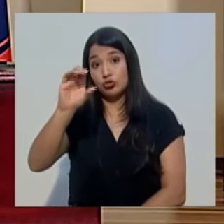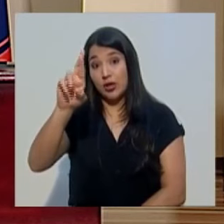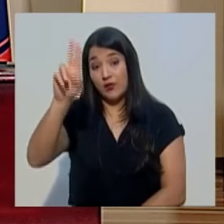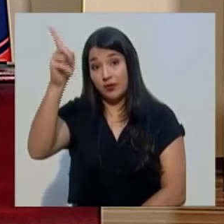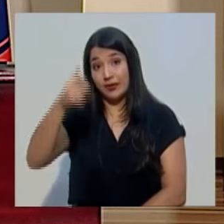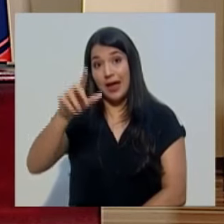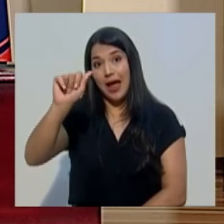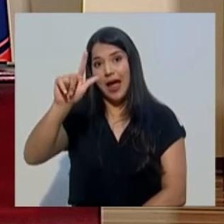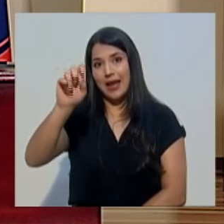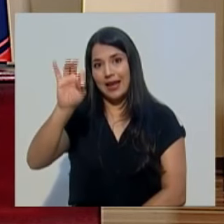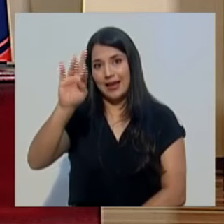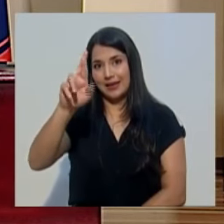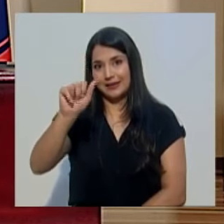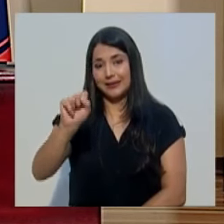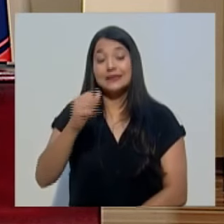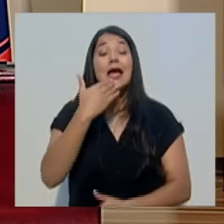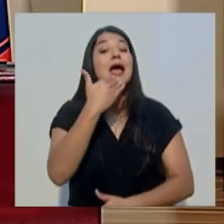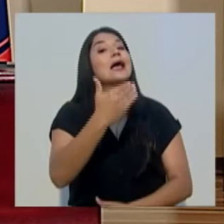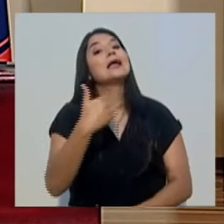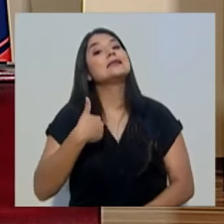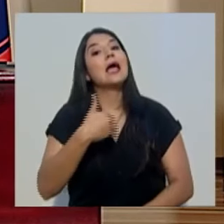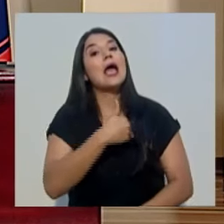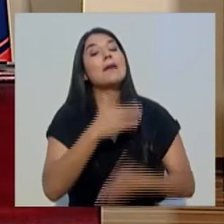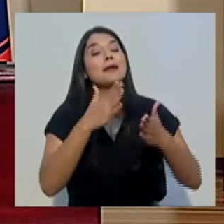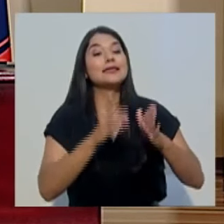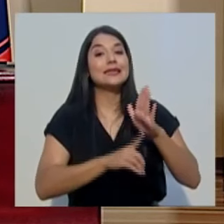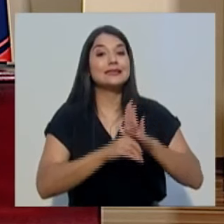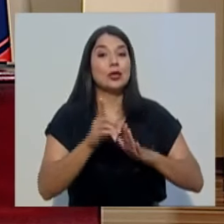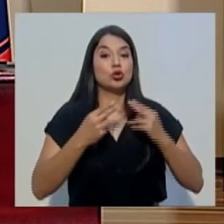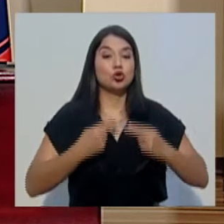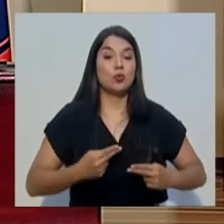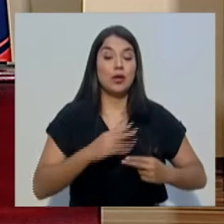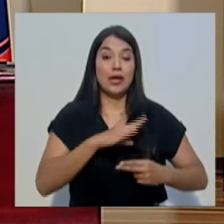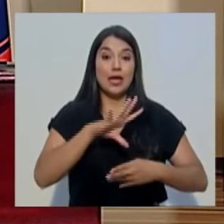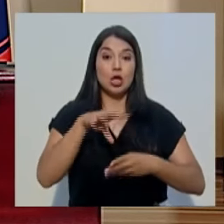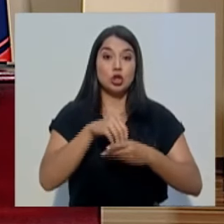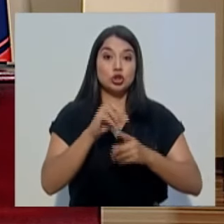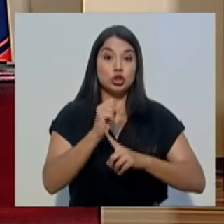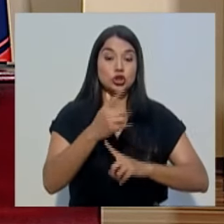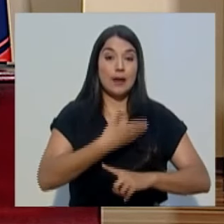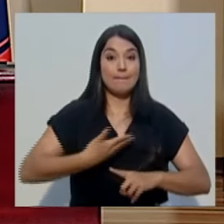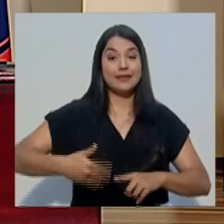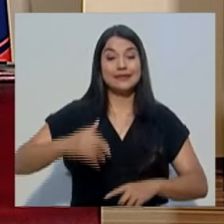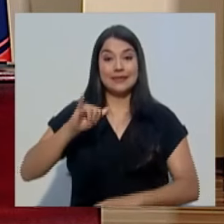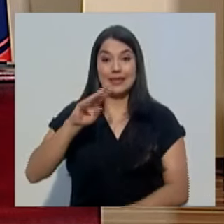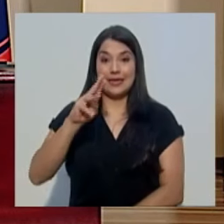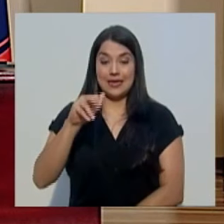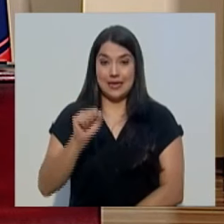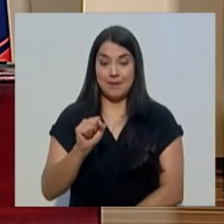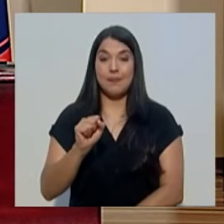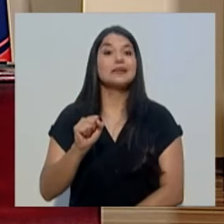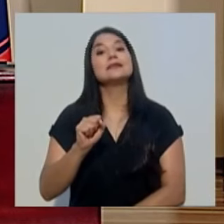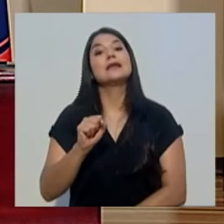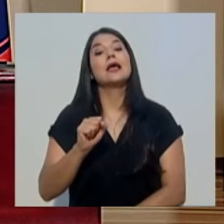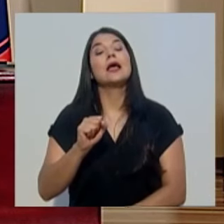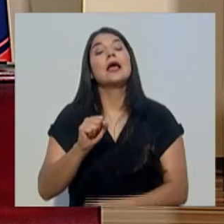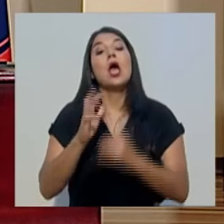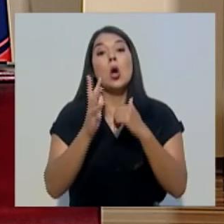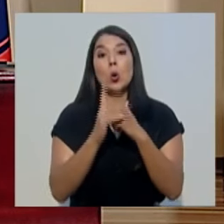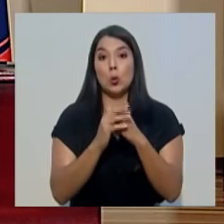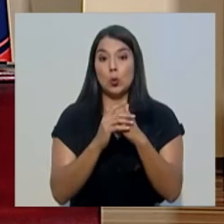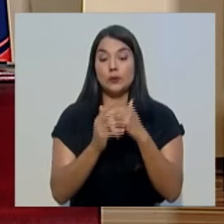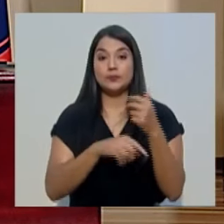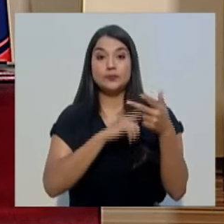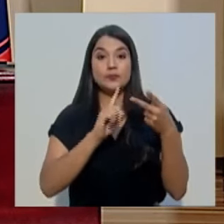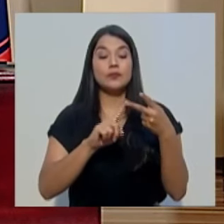Le agradecemos la presencia al Ministro de Desarrollo Humano e Inclusión Social y Presidente Ejecutivo de Limas, el señor Juan